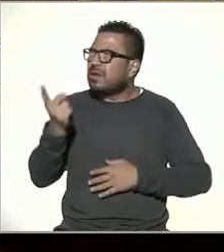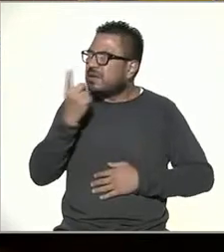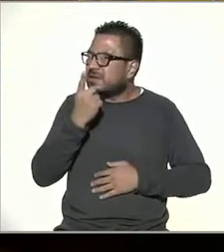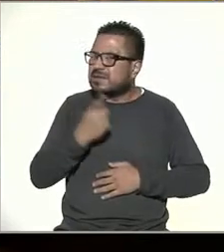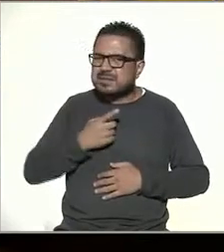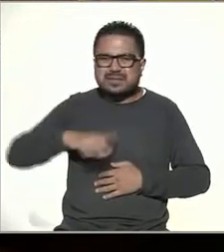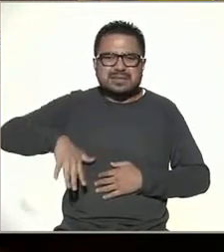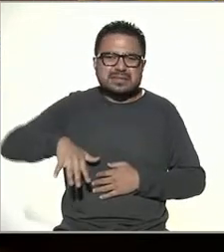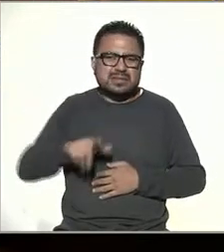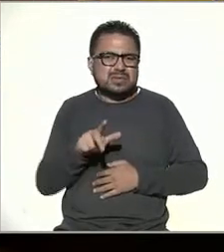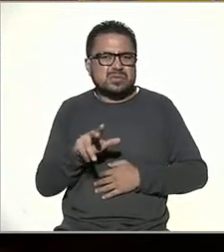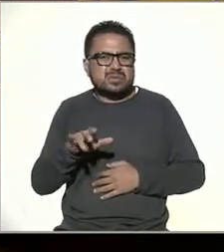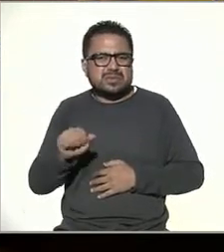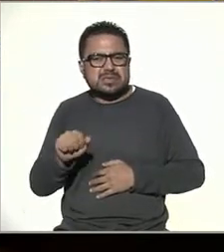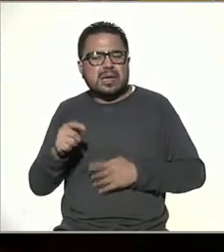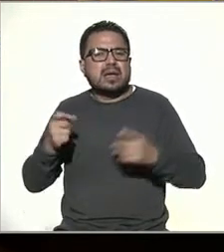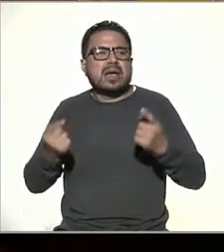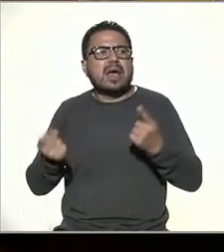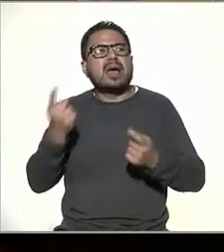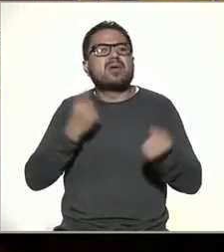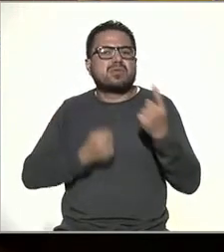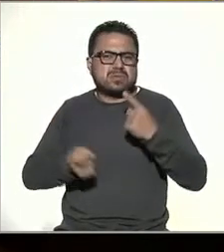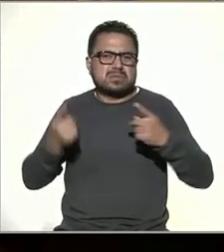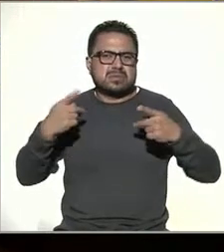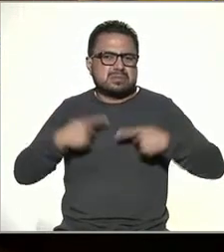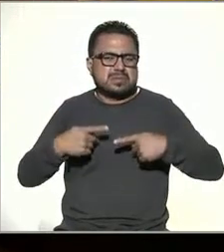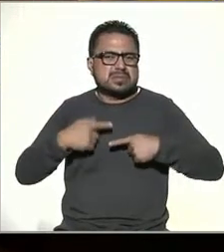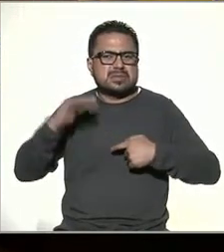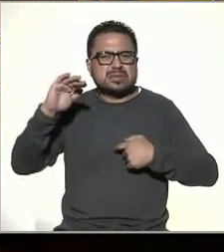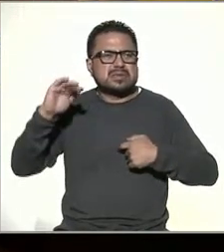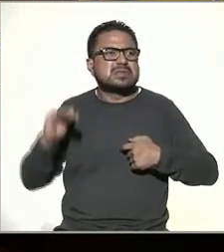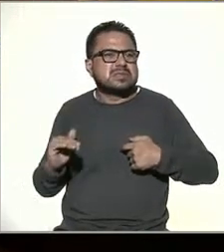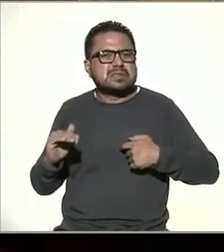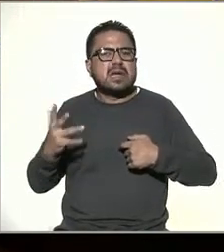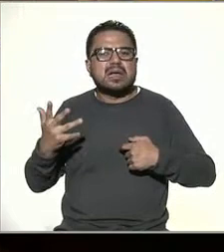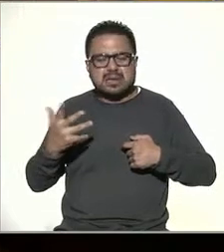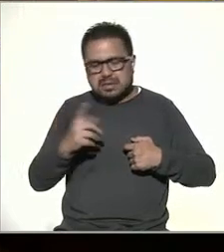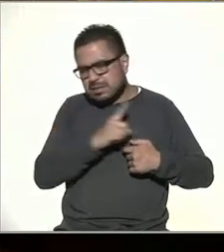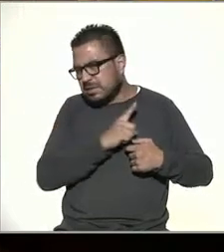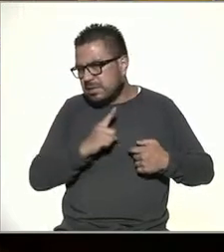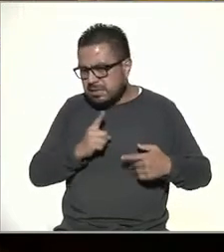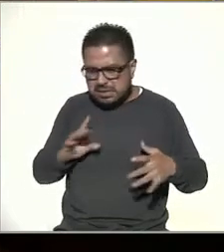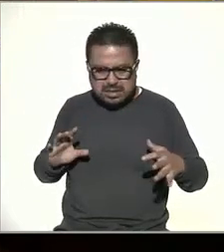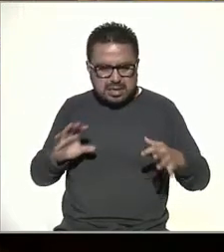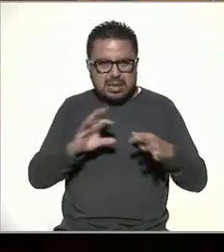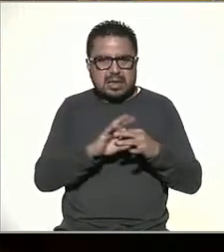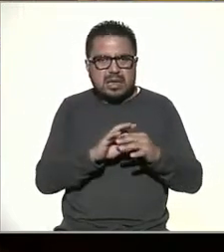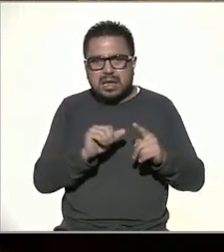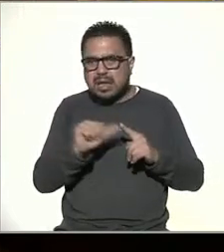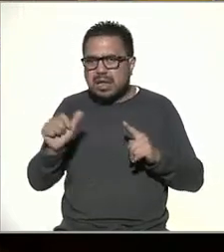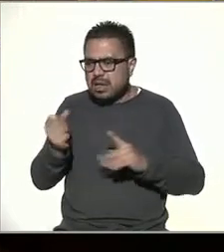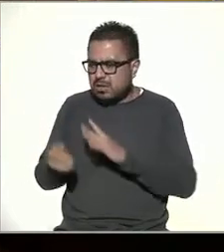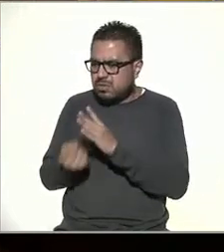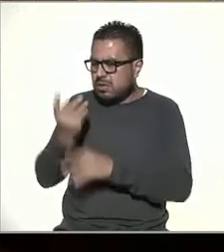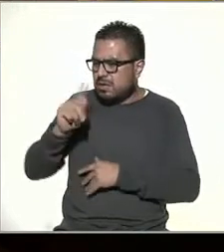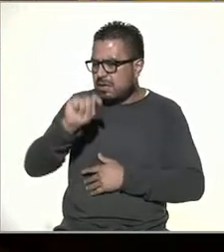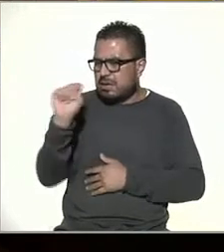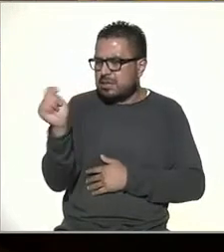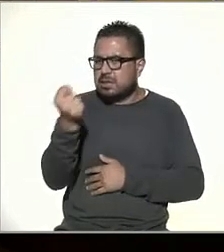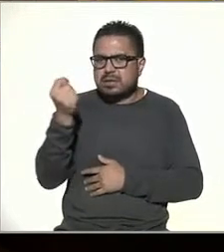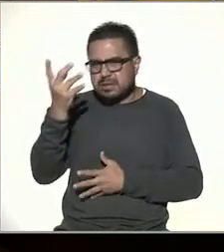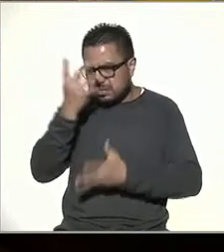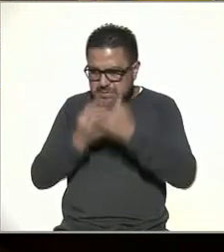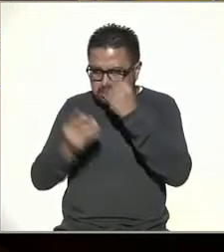Luis Ángel hubo personas en este caso menores que tuvieron que adaptarse a estas nuevas tecnologías y